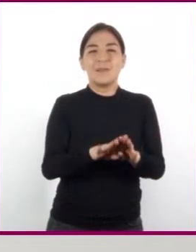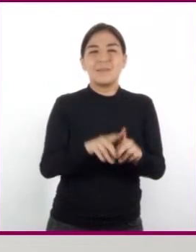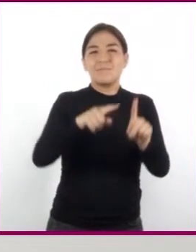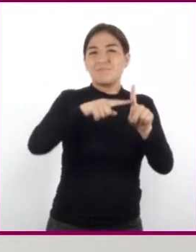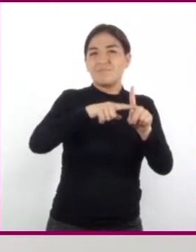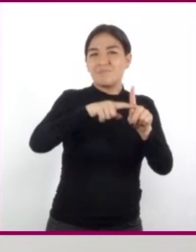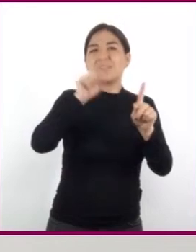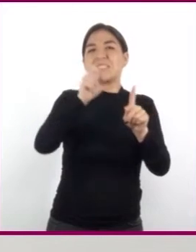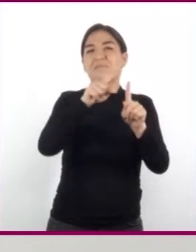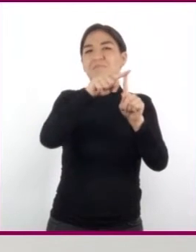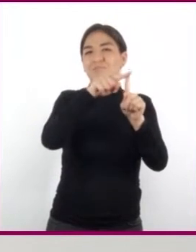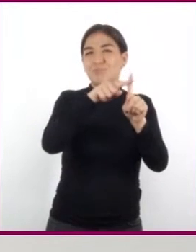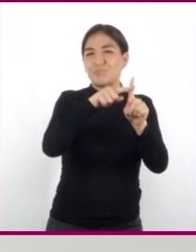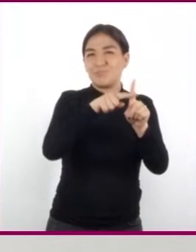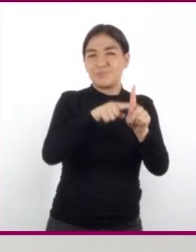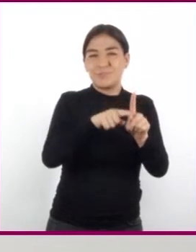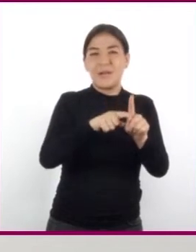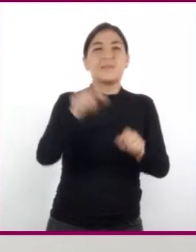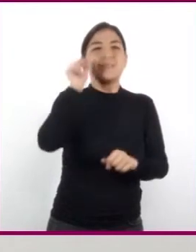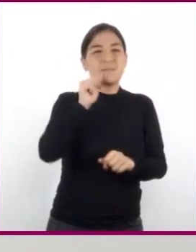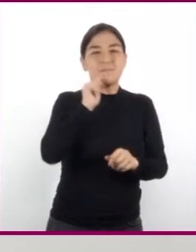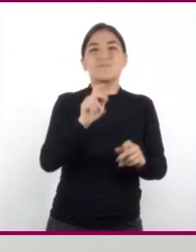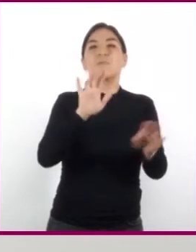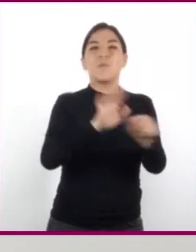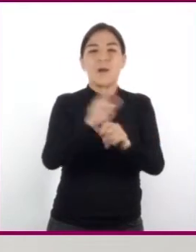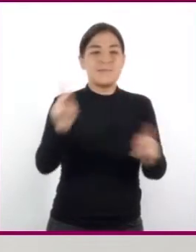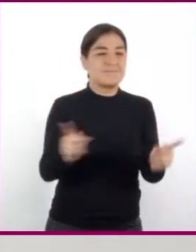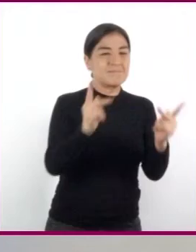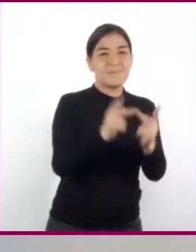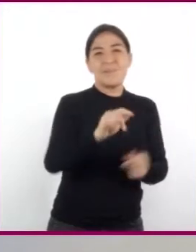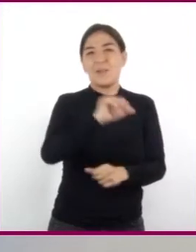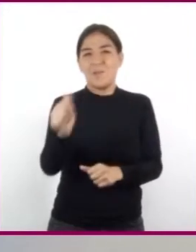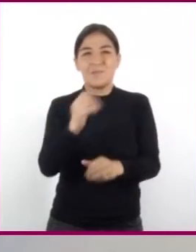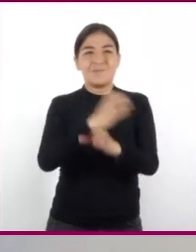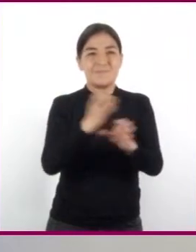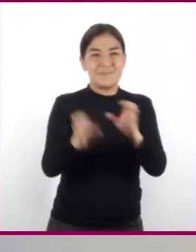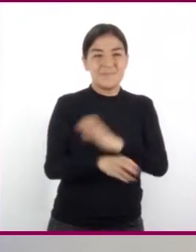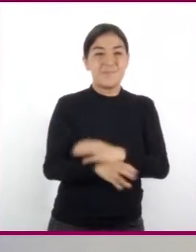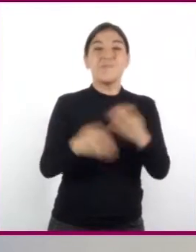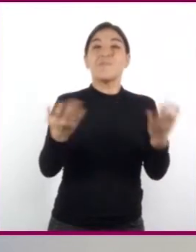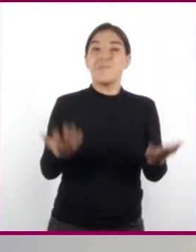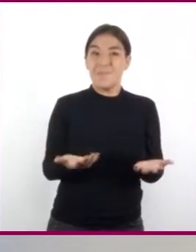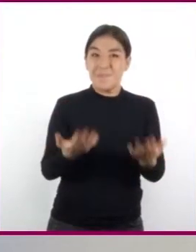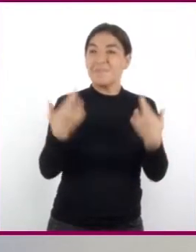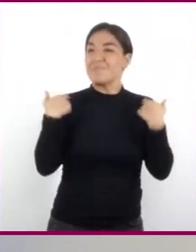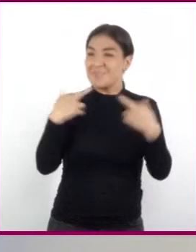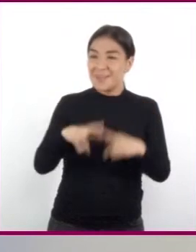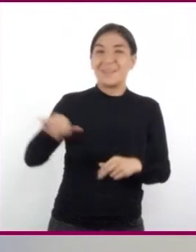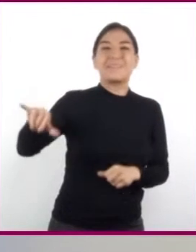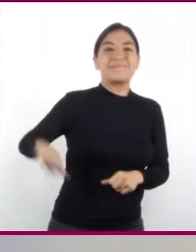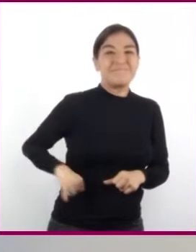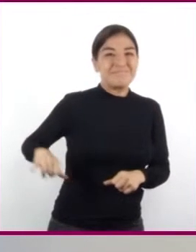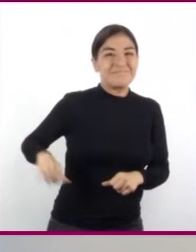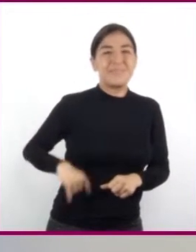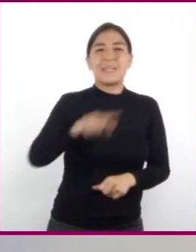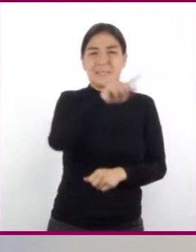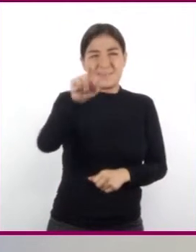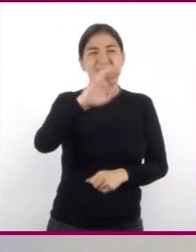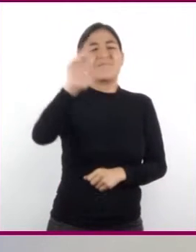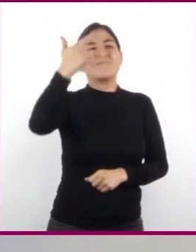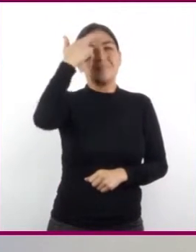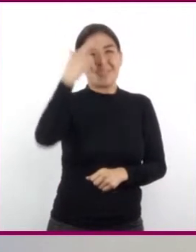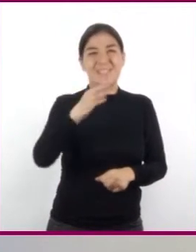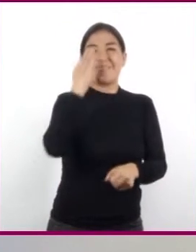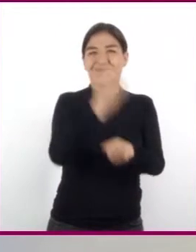temperatura baja, siempre comparado con otra cosa. Vaya maestra, qué interesante. Recordando lo que